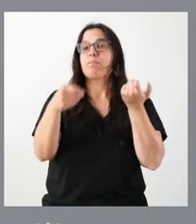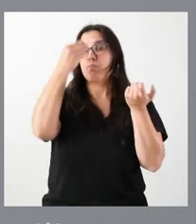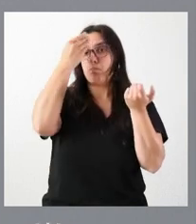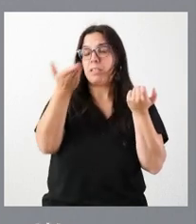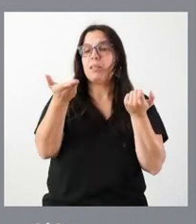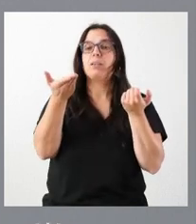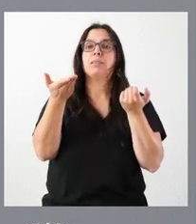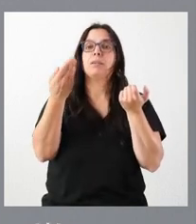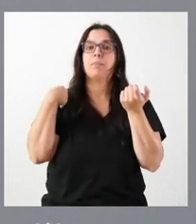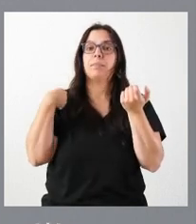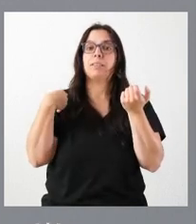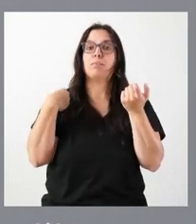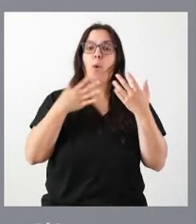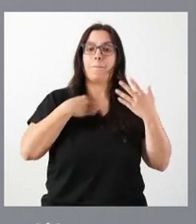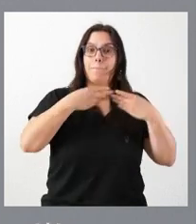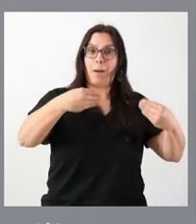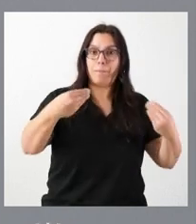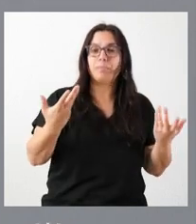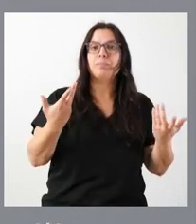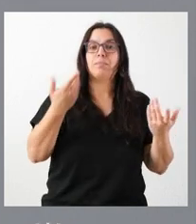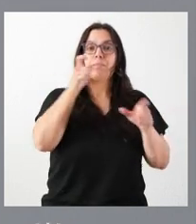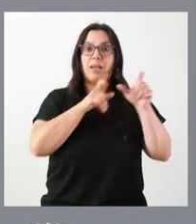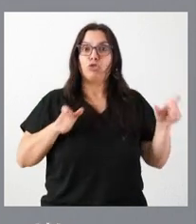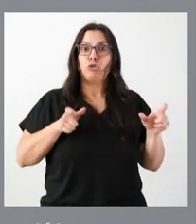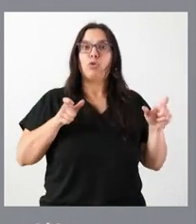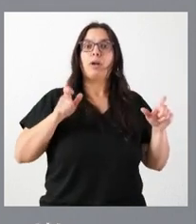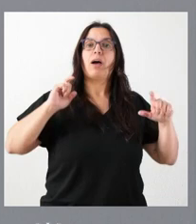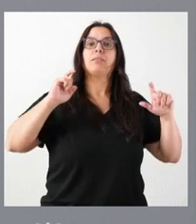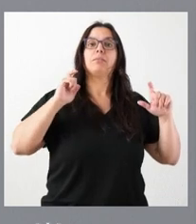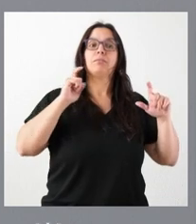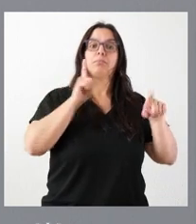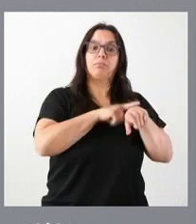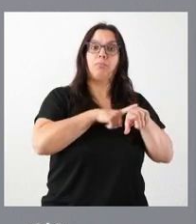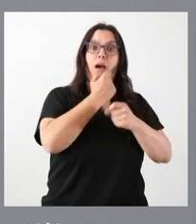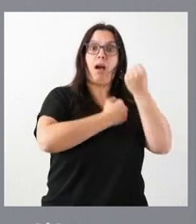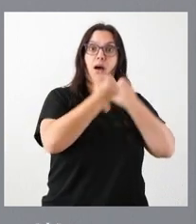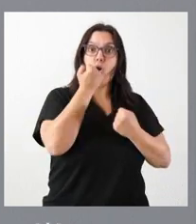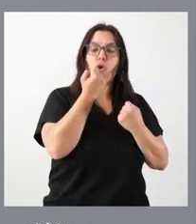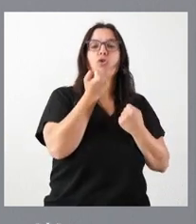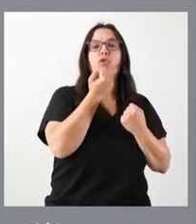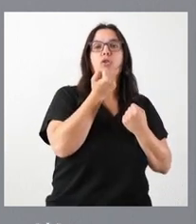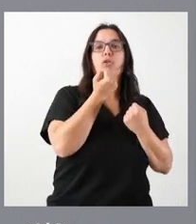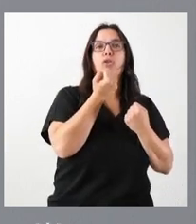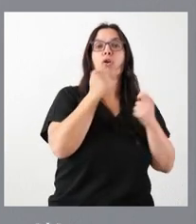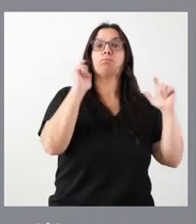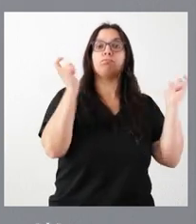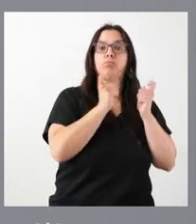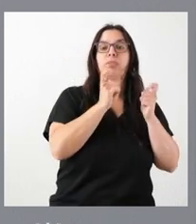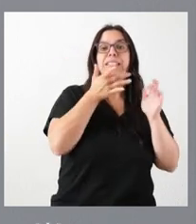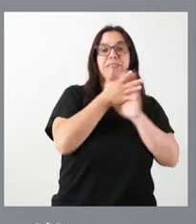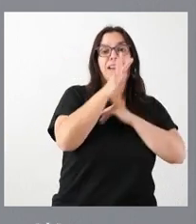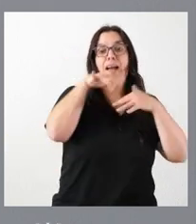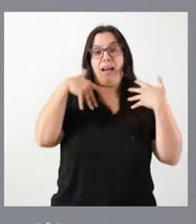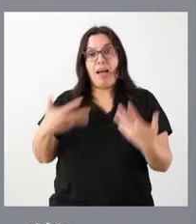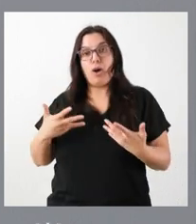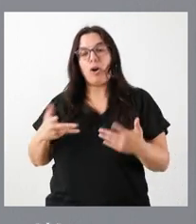reducción de medios materiales y personales que va a llevar este ahorro de tiempo se pone manifiesto al significar que, actualmente, a día de hoy,